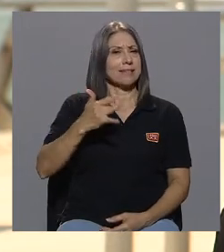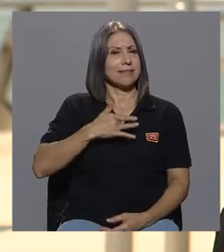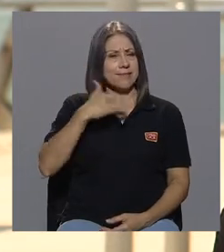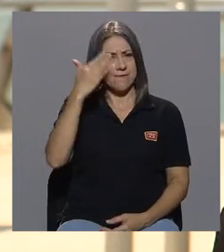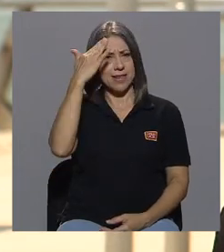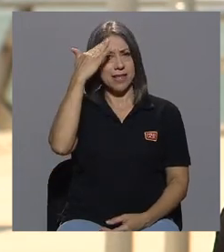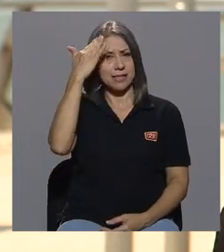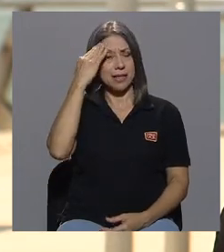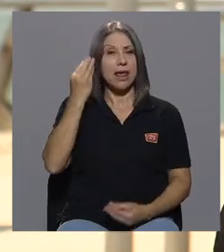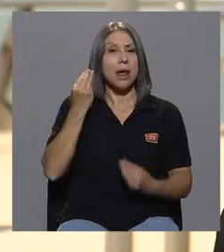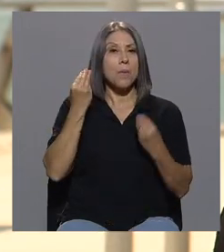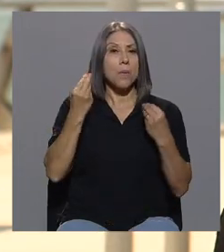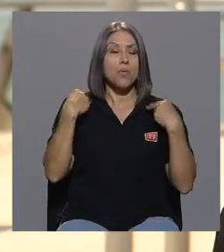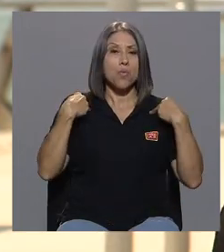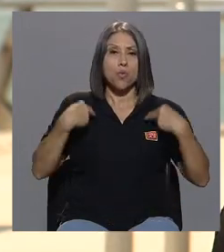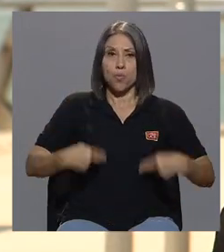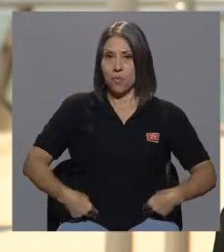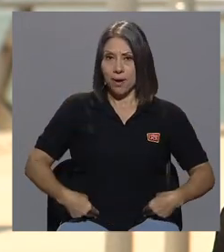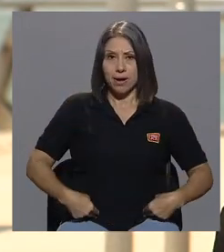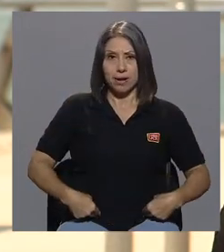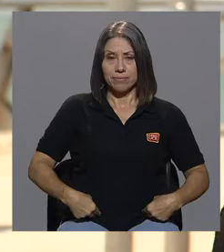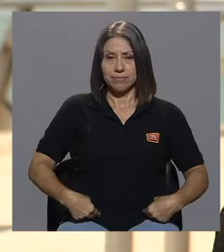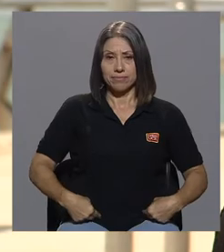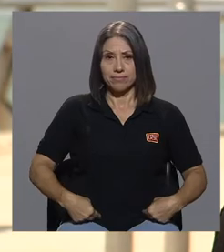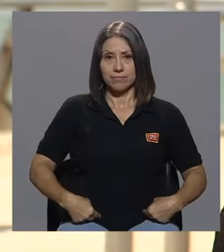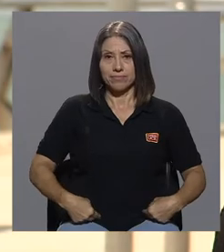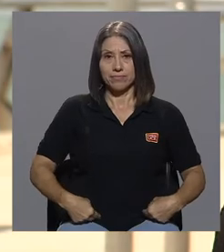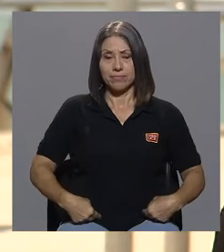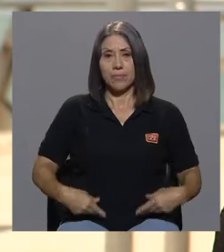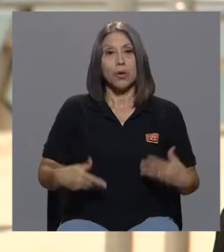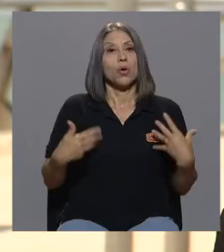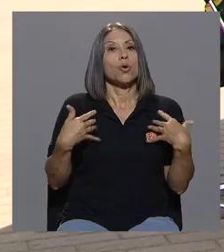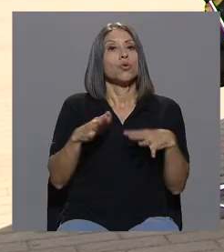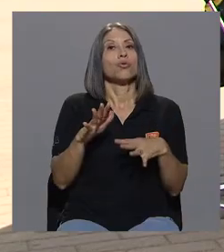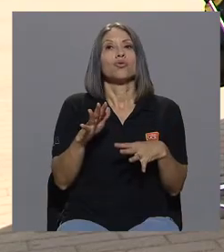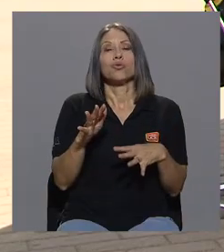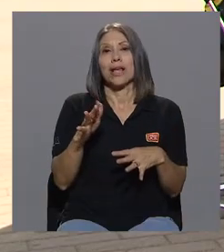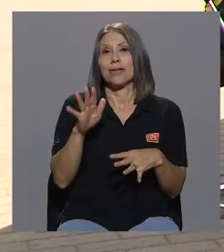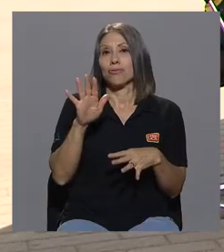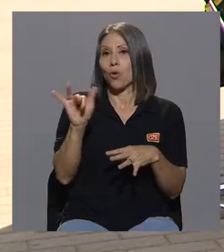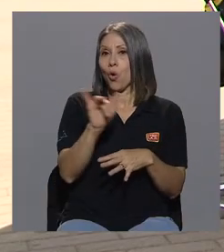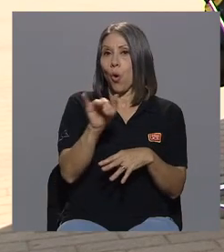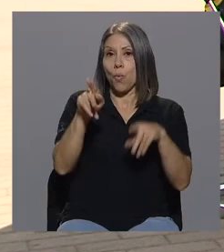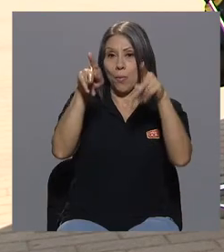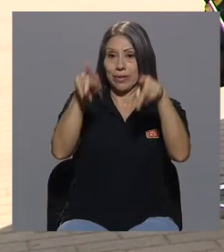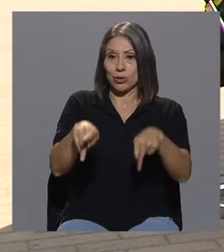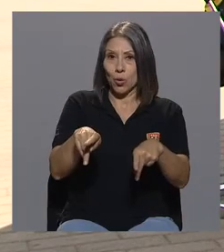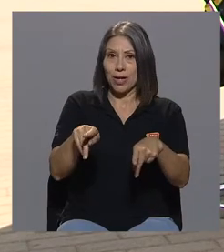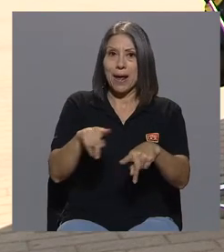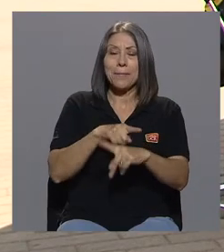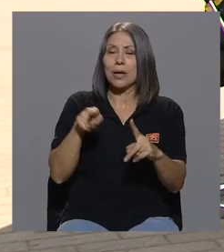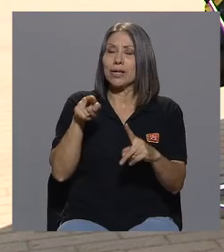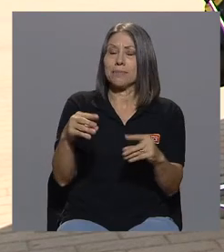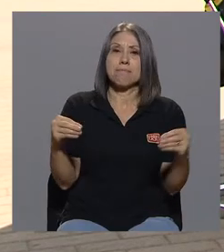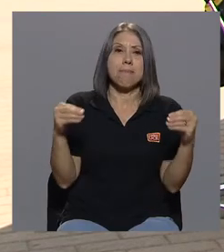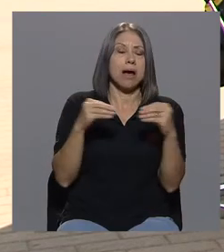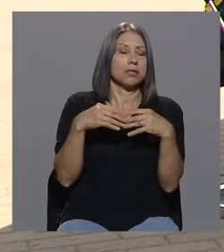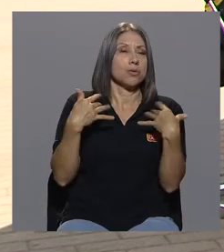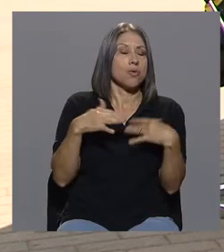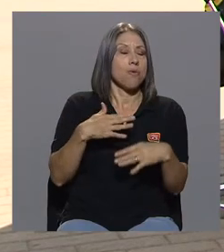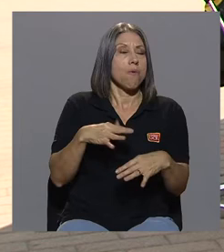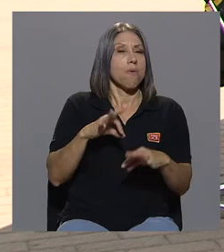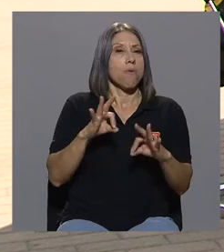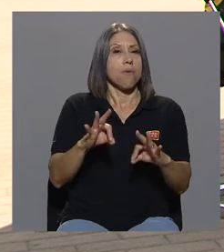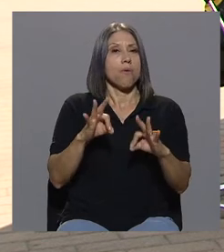humana más allá de su condición como persona y ella es la que me acoge y me